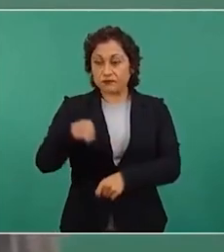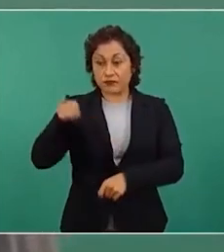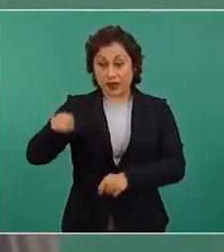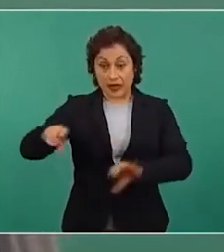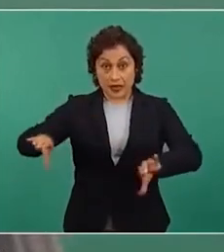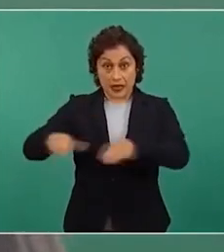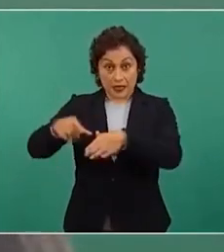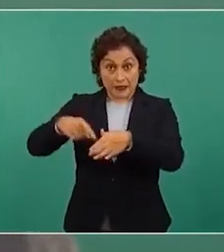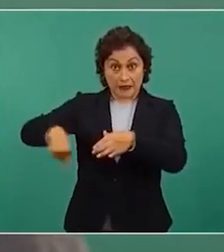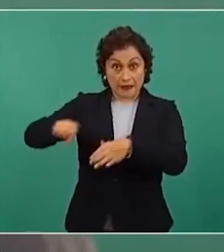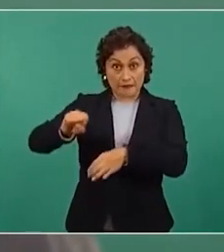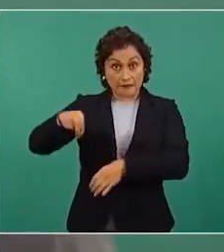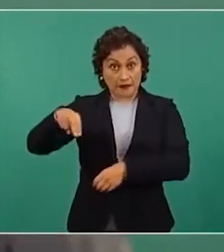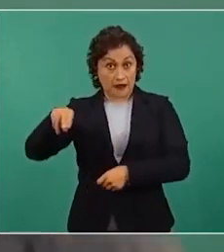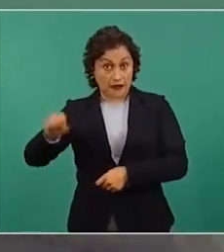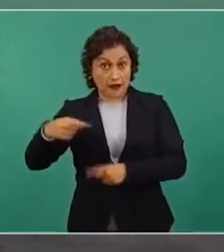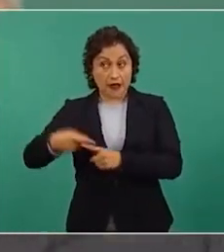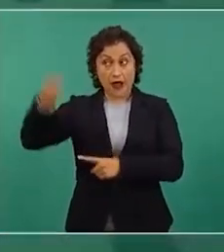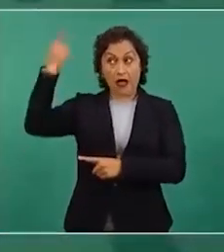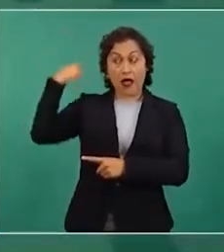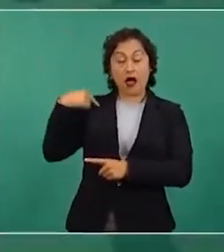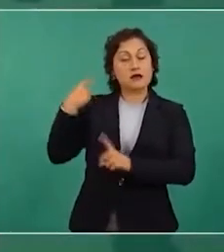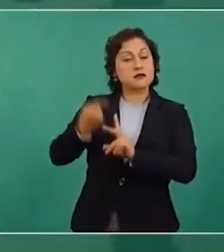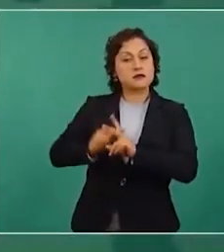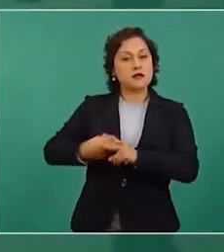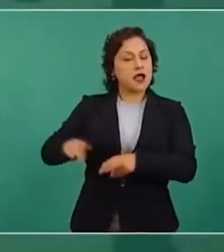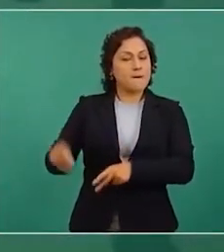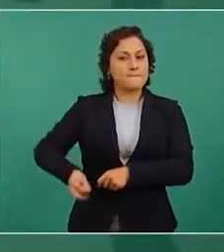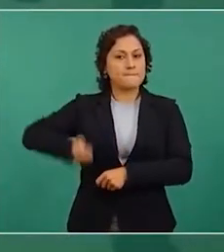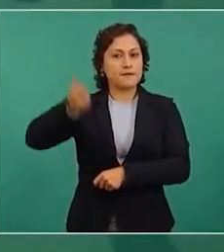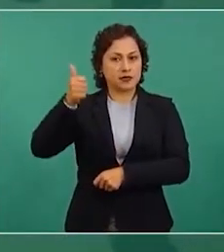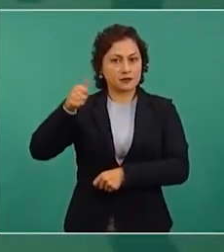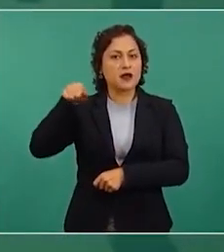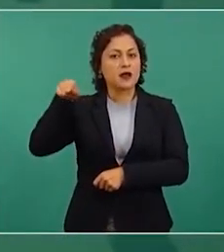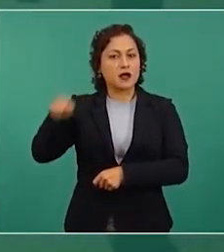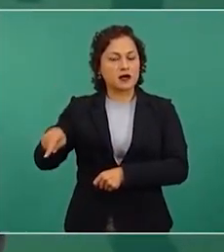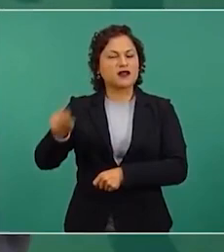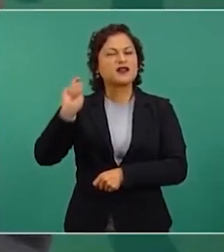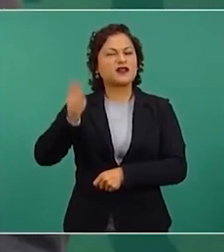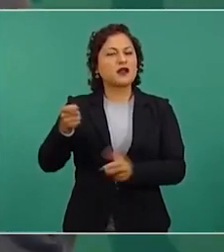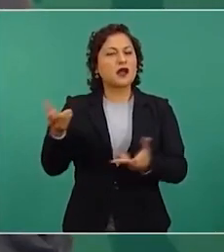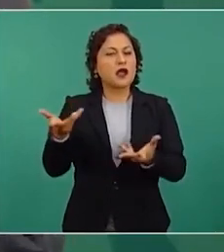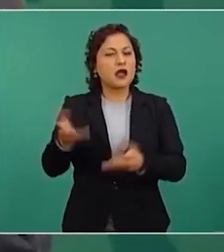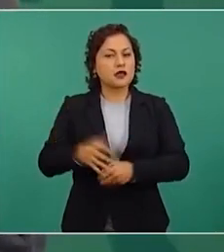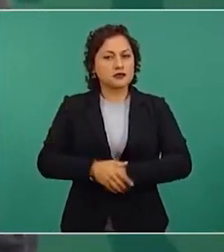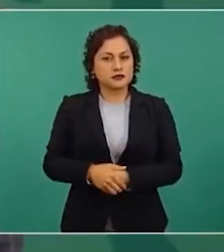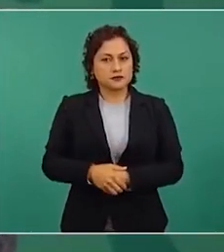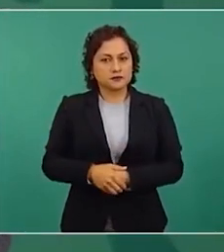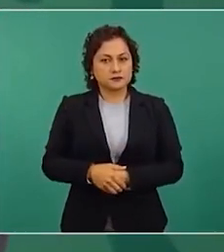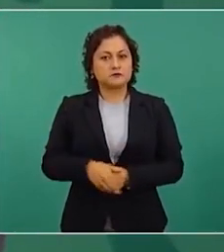fue poner bajo reserva